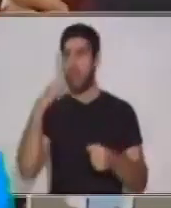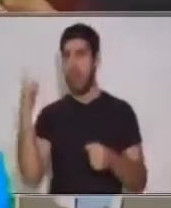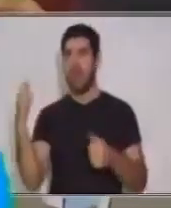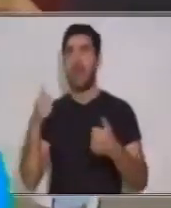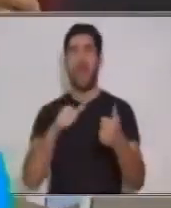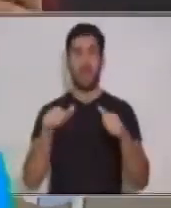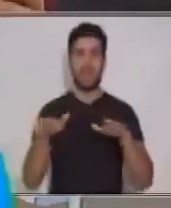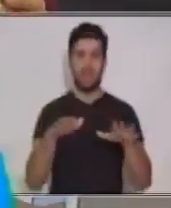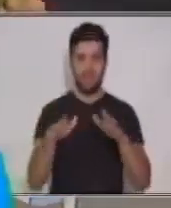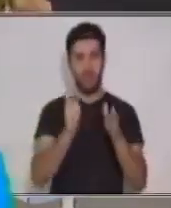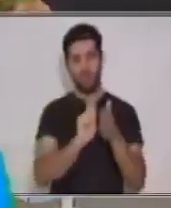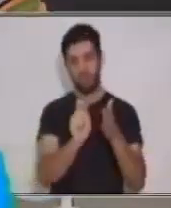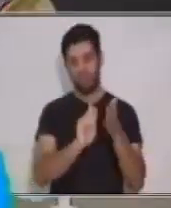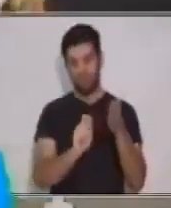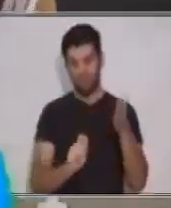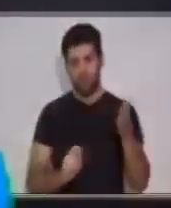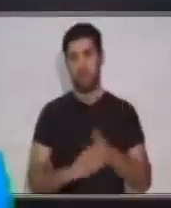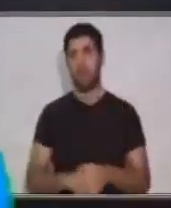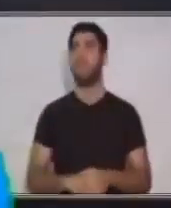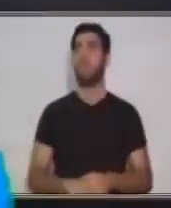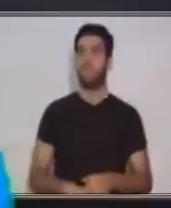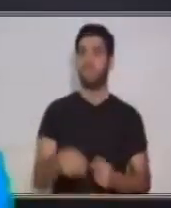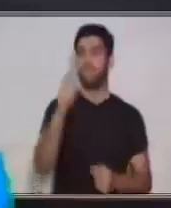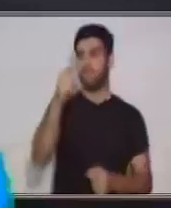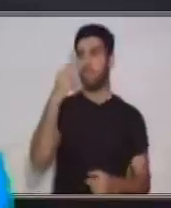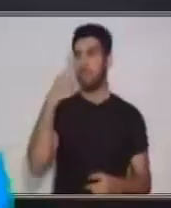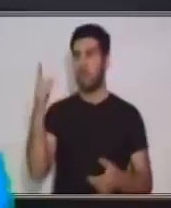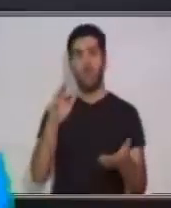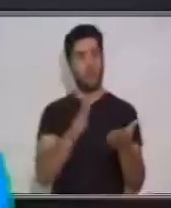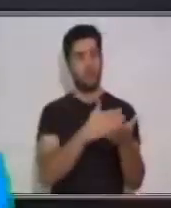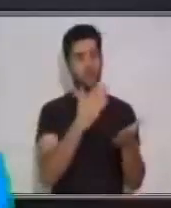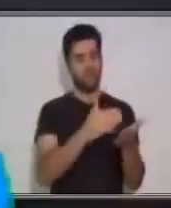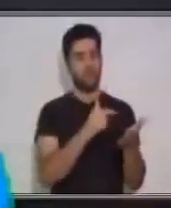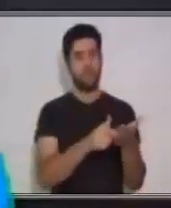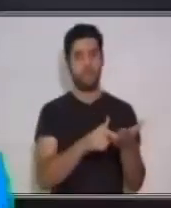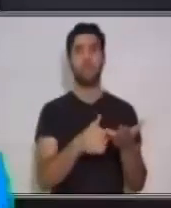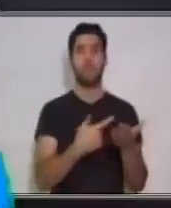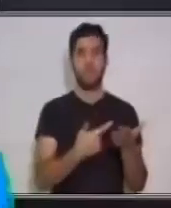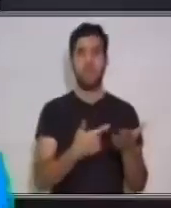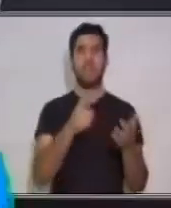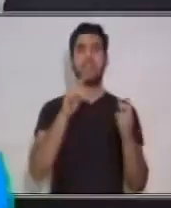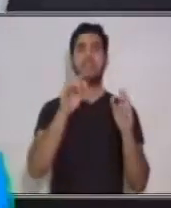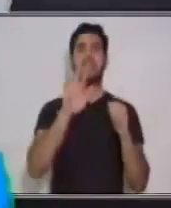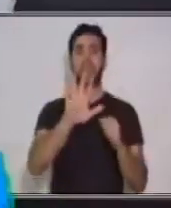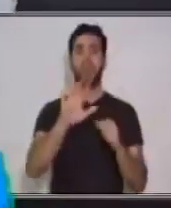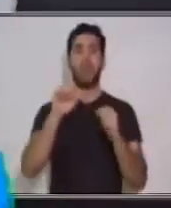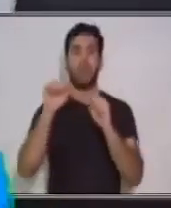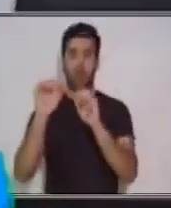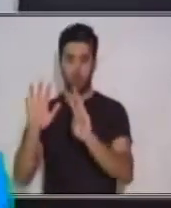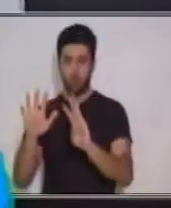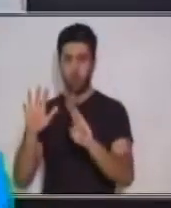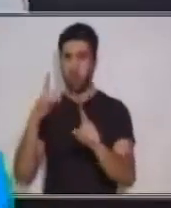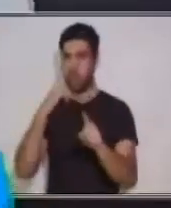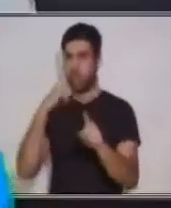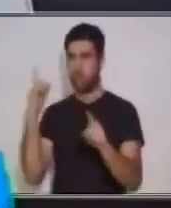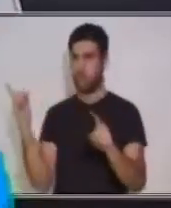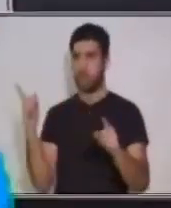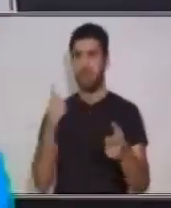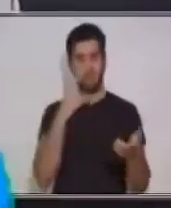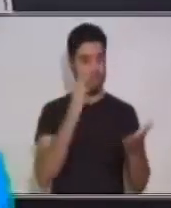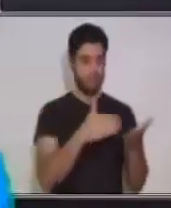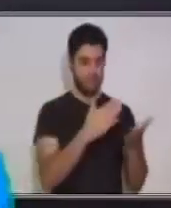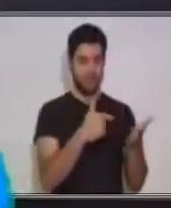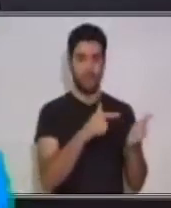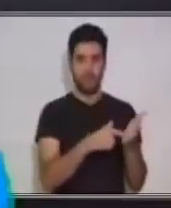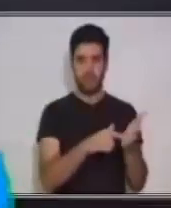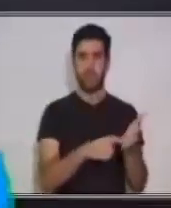Ya tienes tu guía. Vamos a buscar la página número 58, donde está la sesión número 12. Espero que